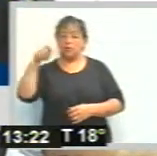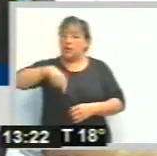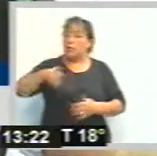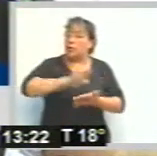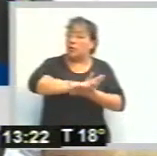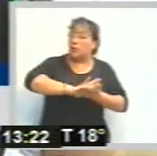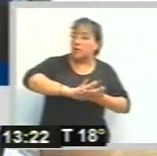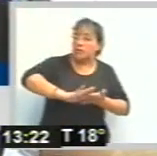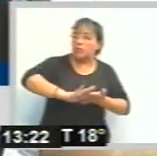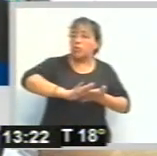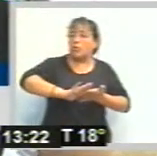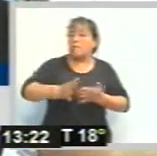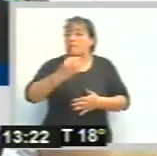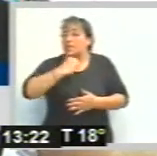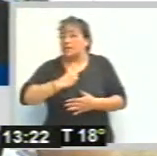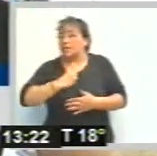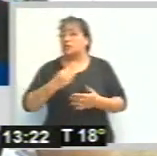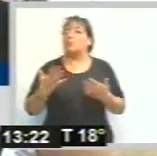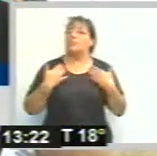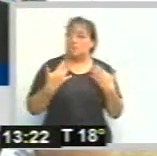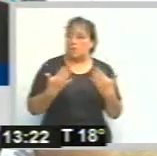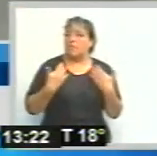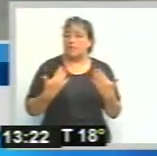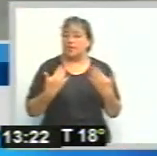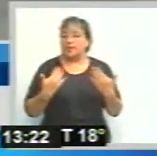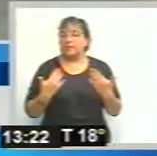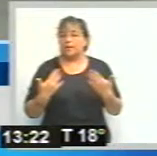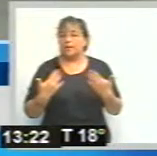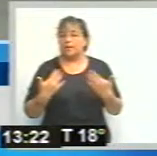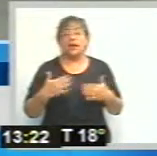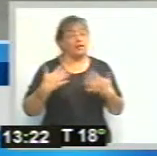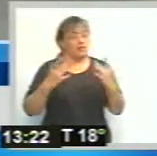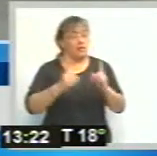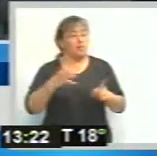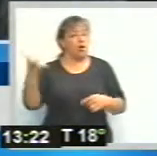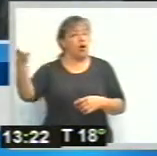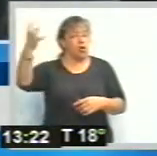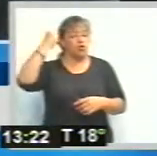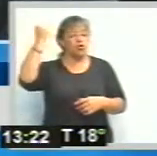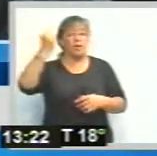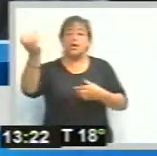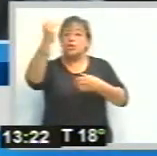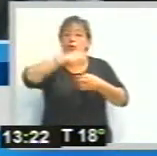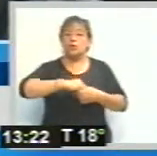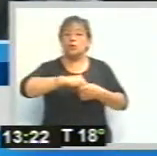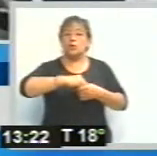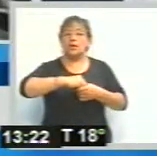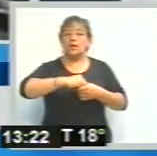norma, vamos a permitir y lograr incluir a muchos